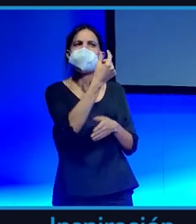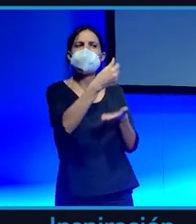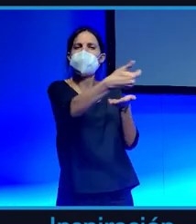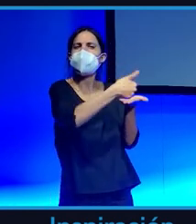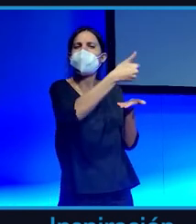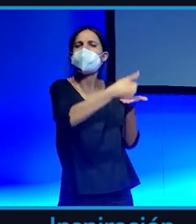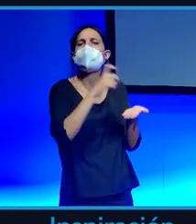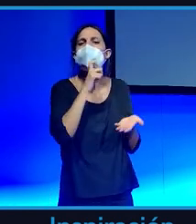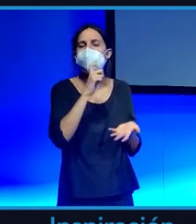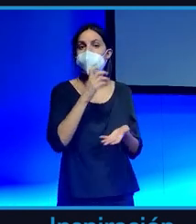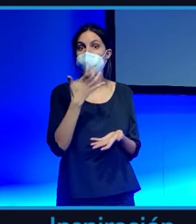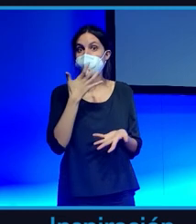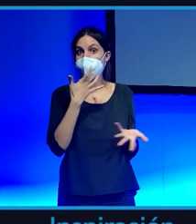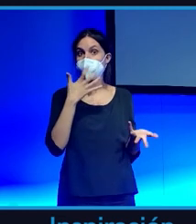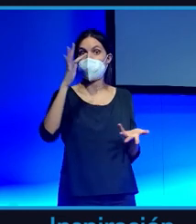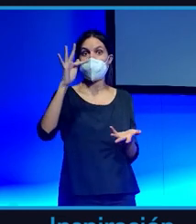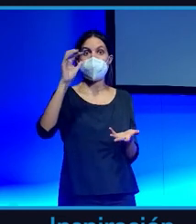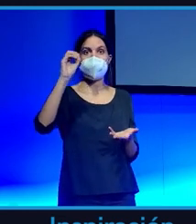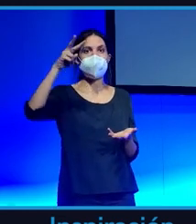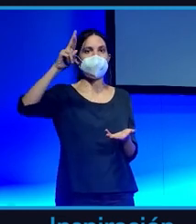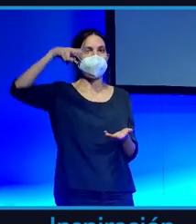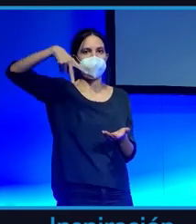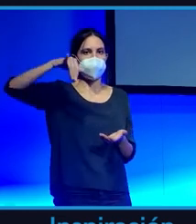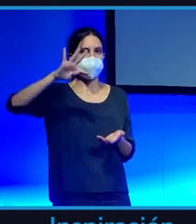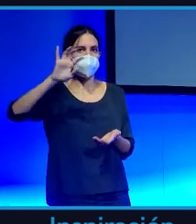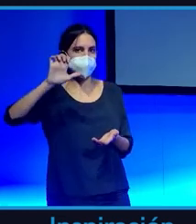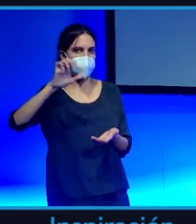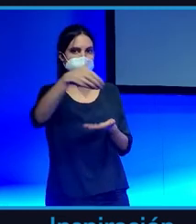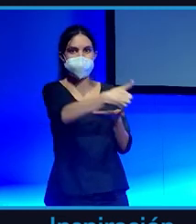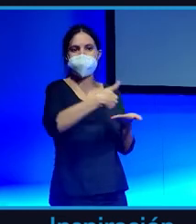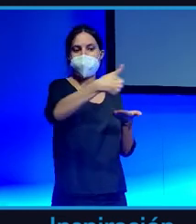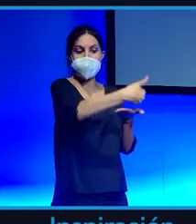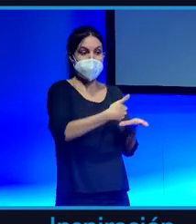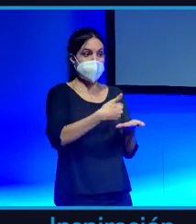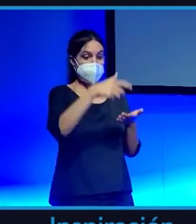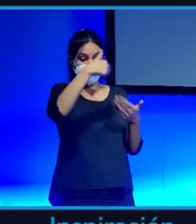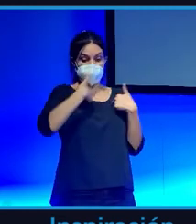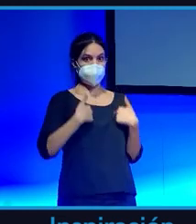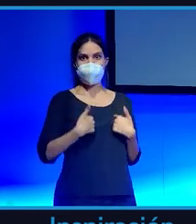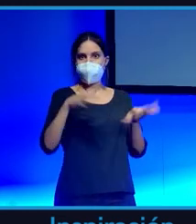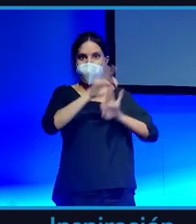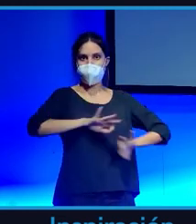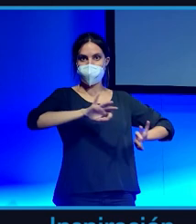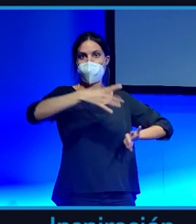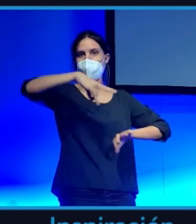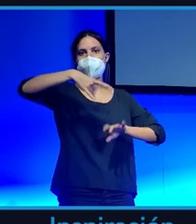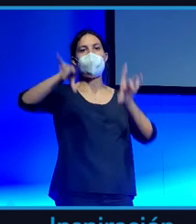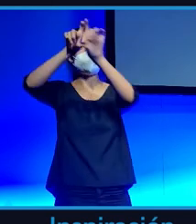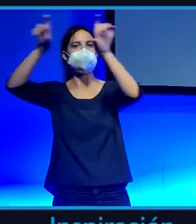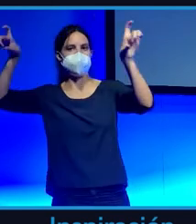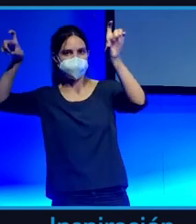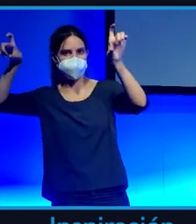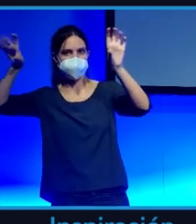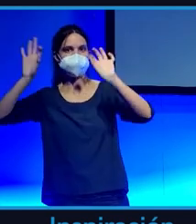que mucha gente paga a Fortnite, tú no ganas nada. Todos esos beneficios se los lleva la empresa creadora del videojuego. En este tipo de juegos